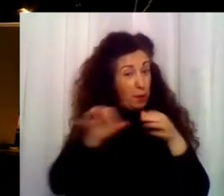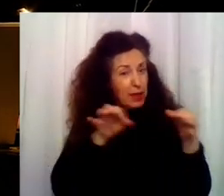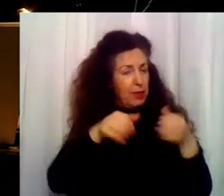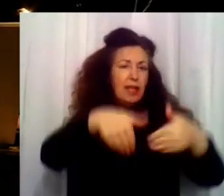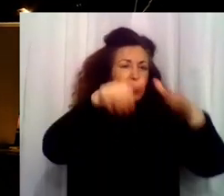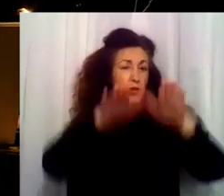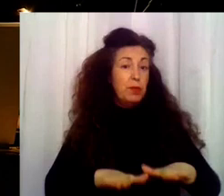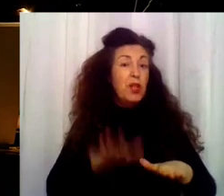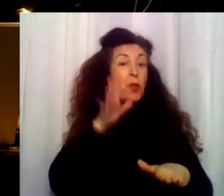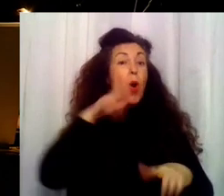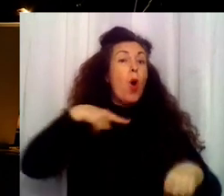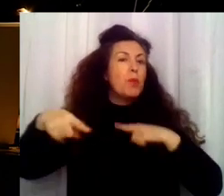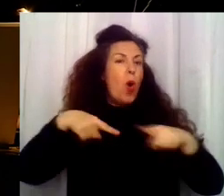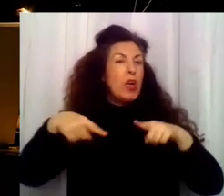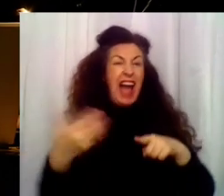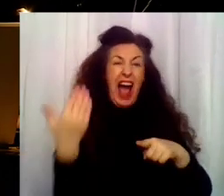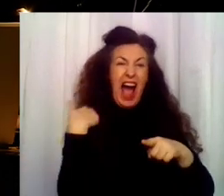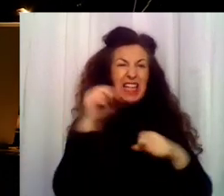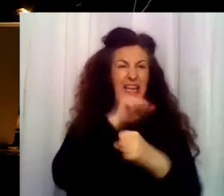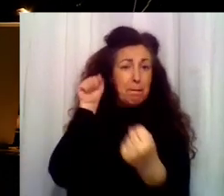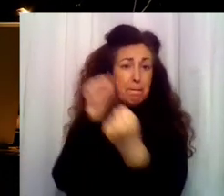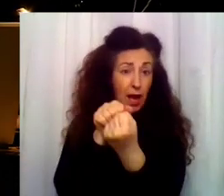ayer y está de baja. Buenos días a todos.